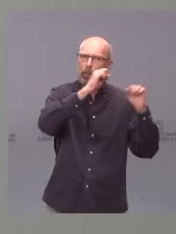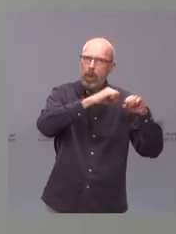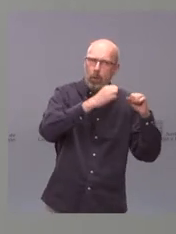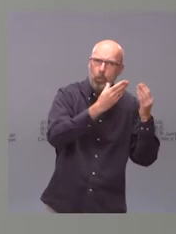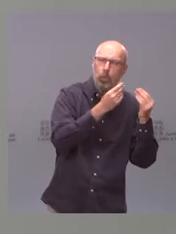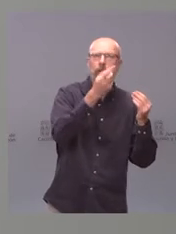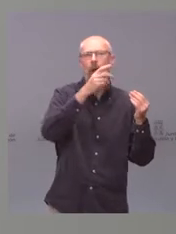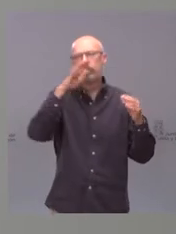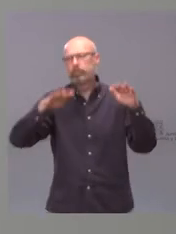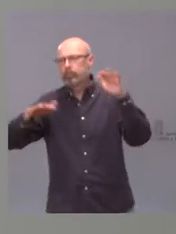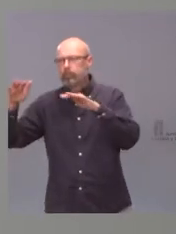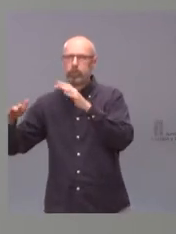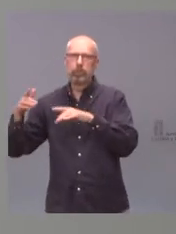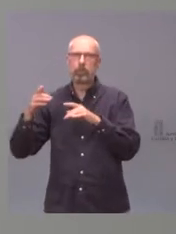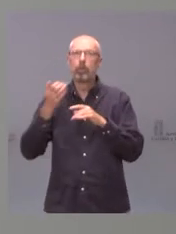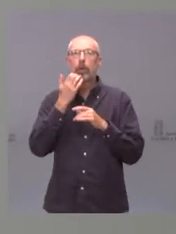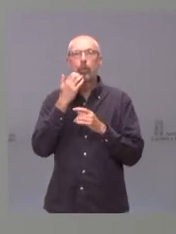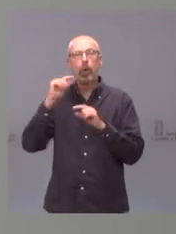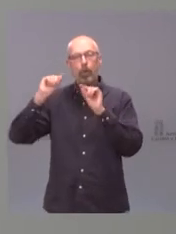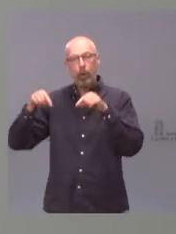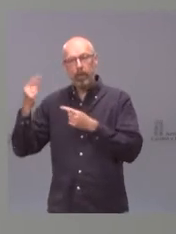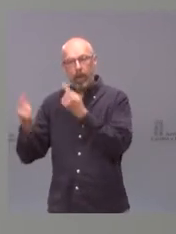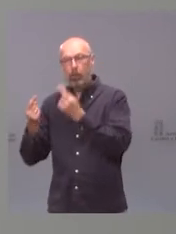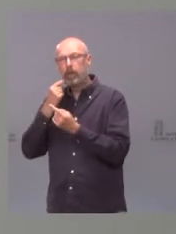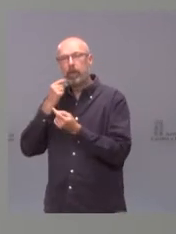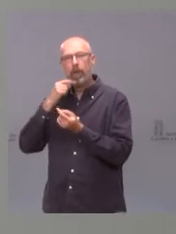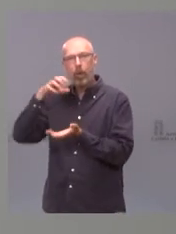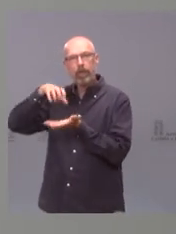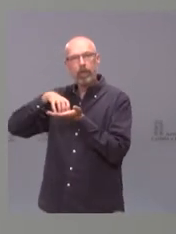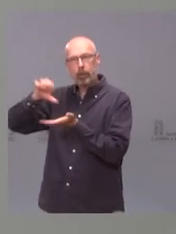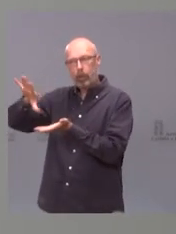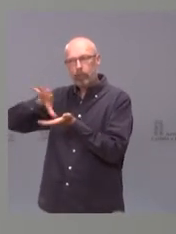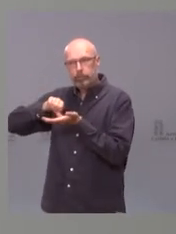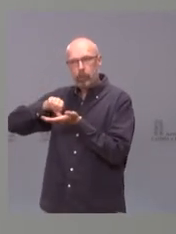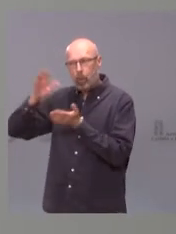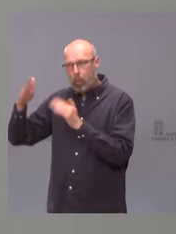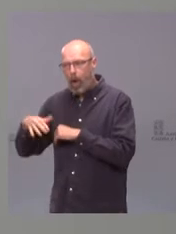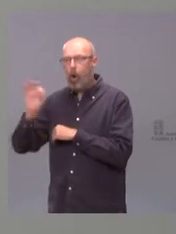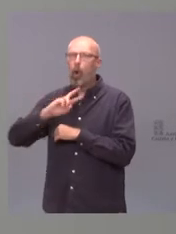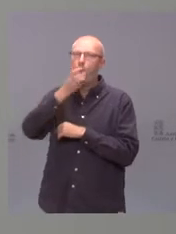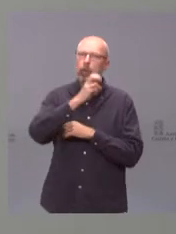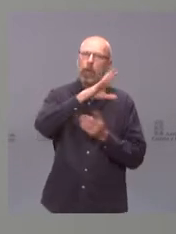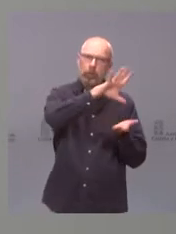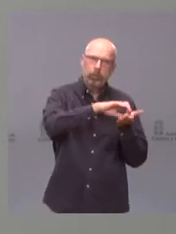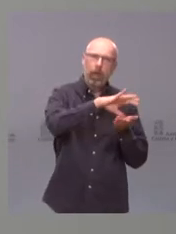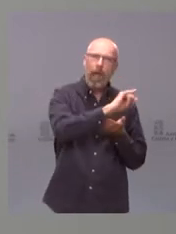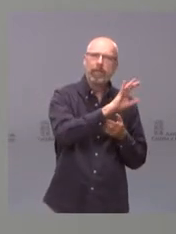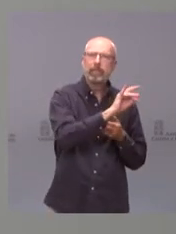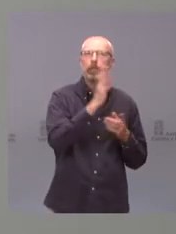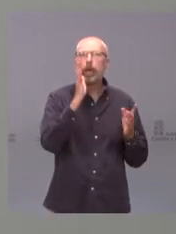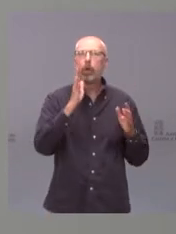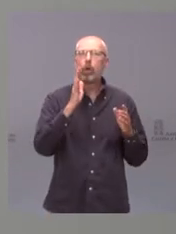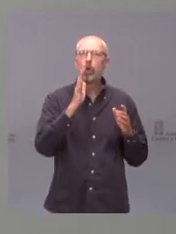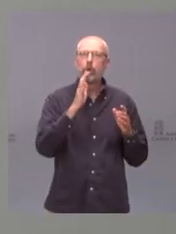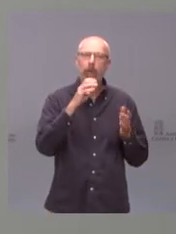que se critica por no tener punto de vacunación masiva y en otra que hay vacunación masiva el por qué no se lleva a determinados